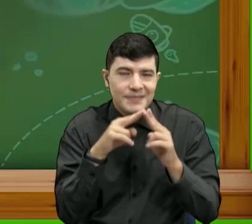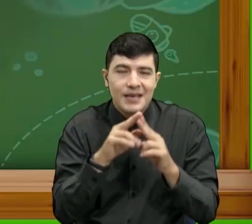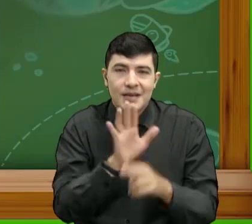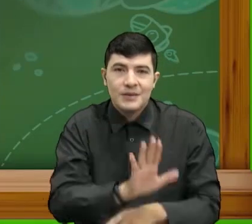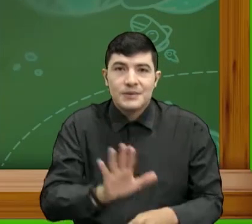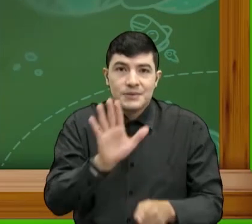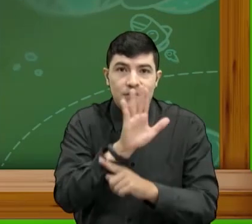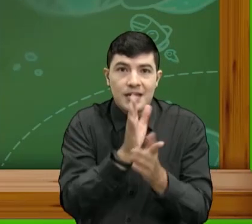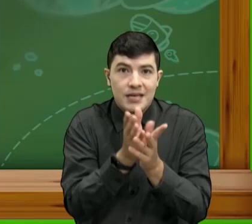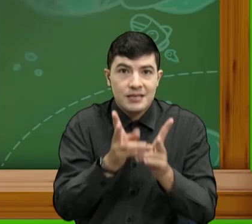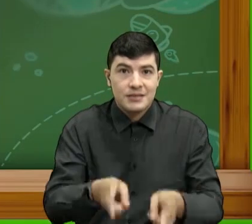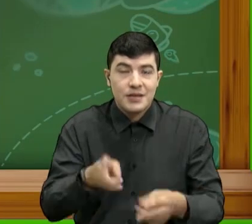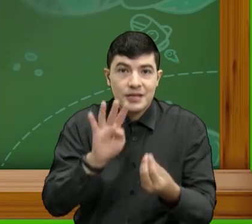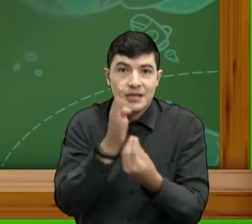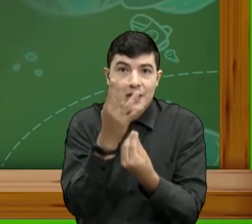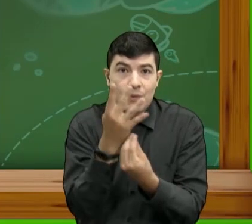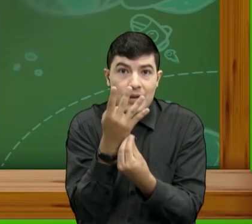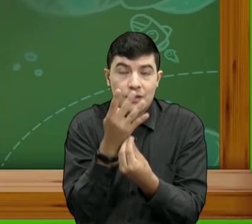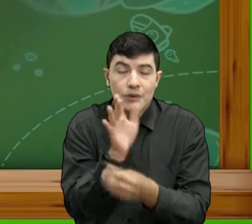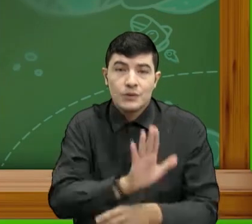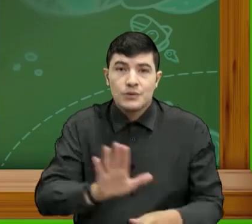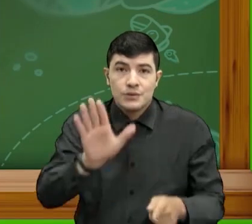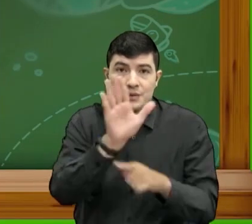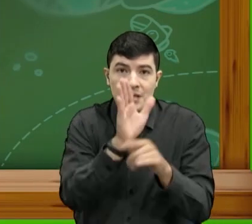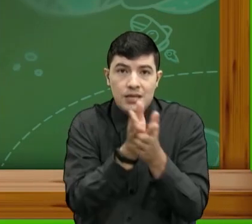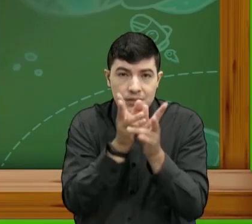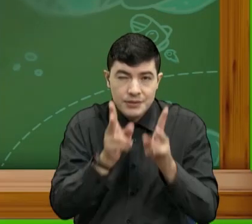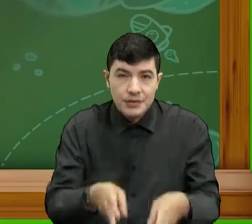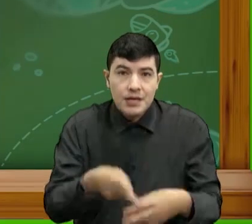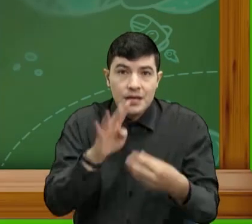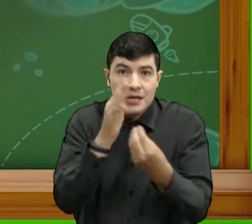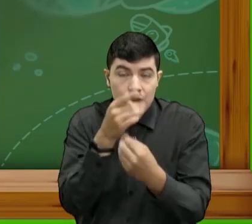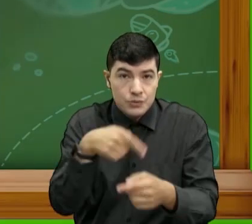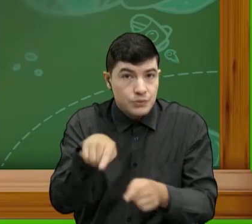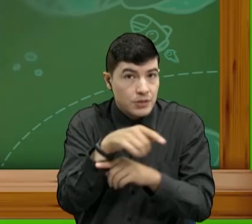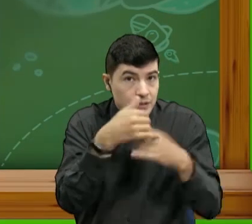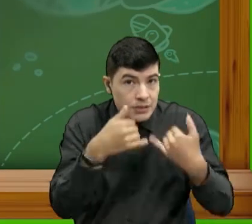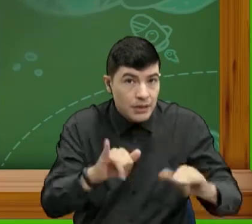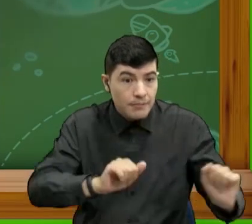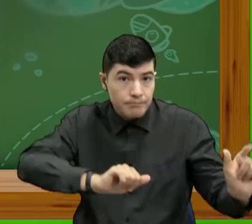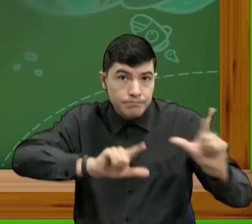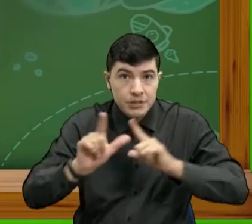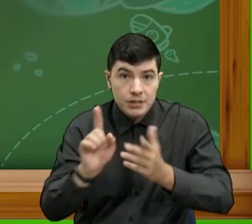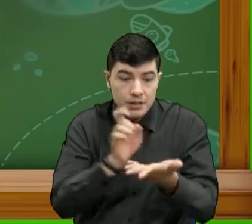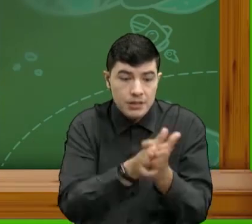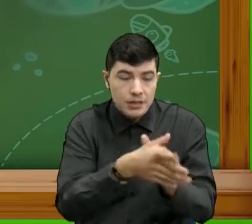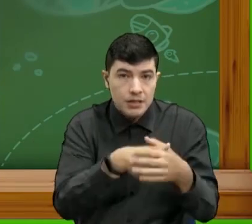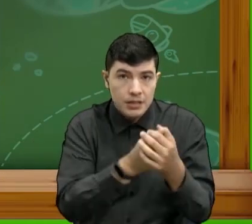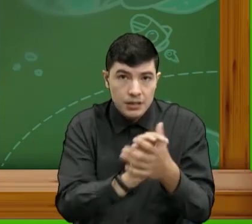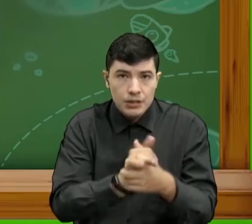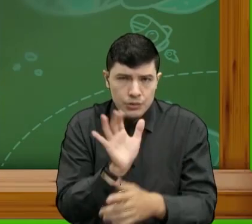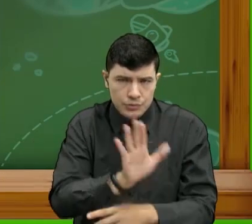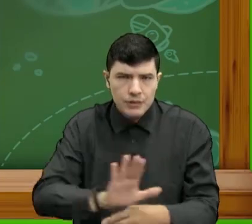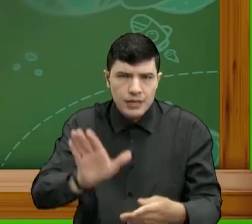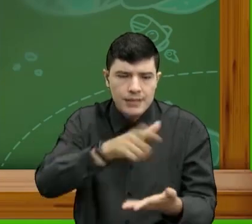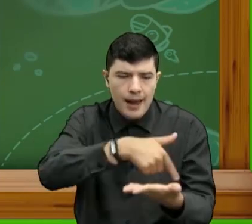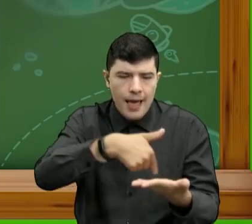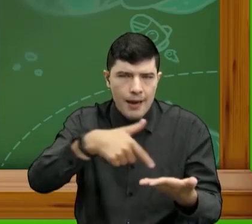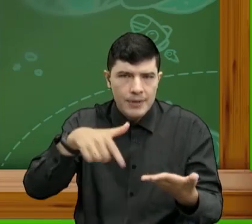cuarto, ¿es que estamos hablando? Sí, cuarto. Misterios niños de cuarto, si ya se lavaron las manos, quien pueda, cojan el lápiz y apunten la tarea.